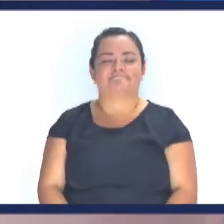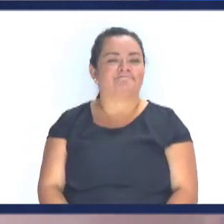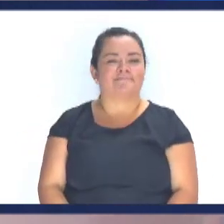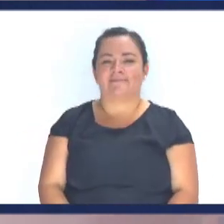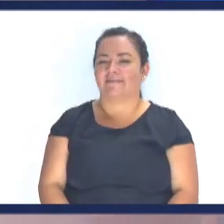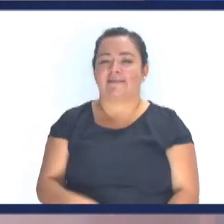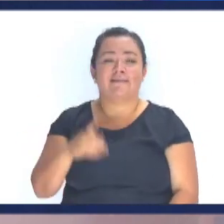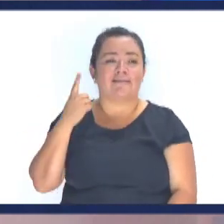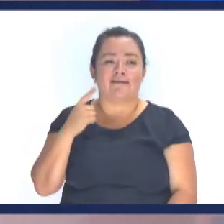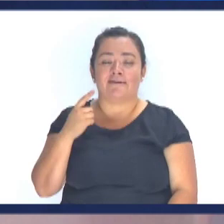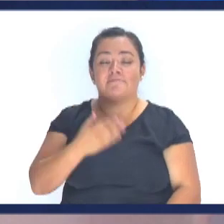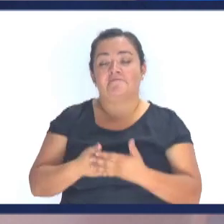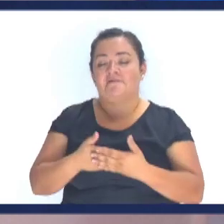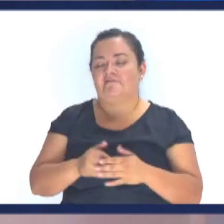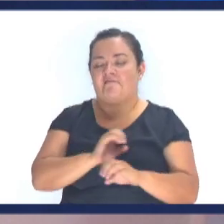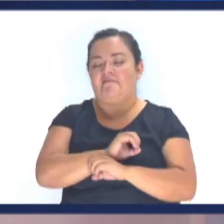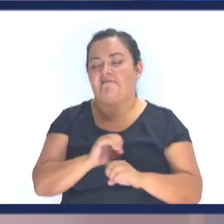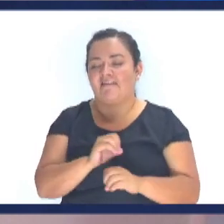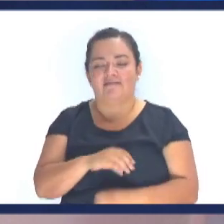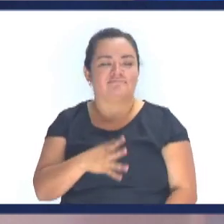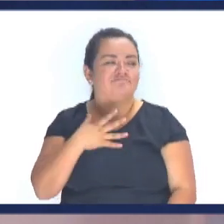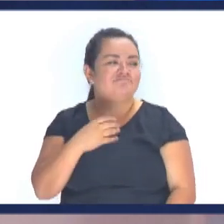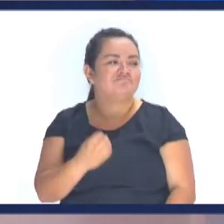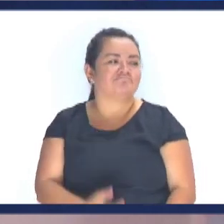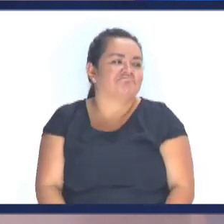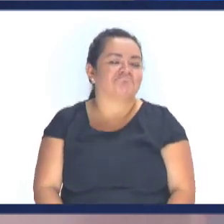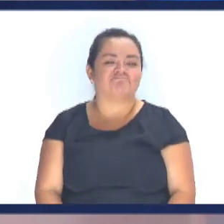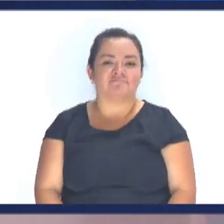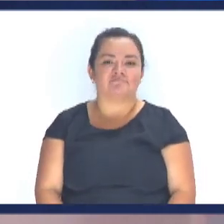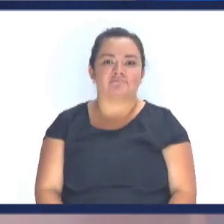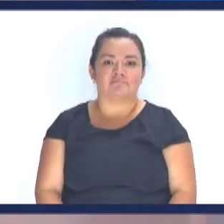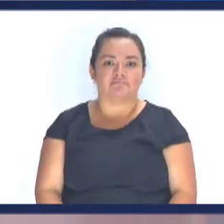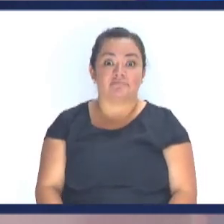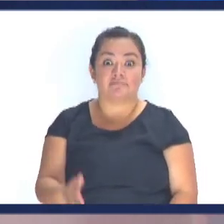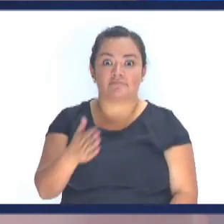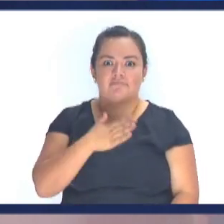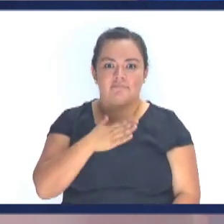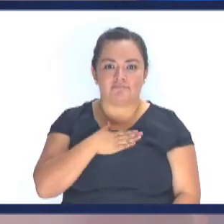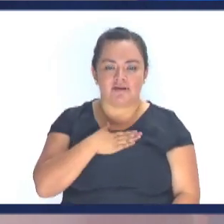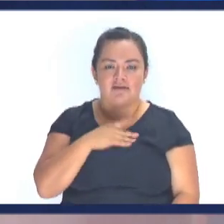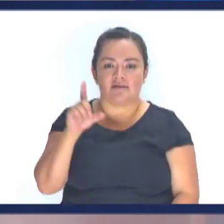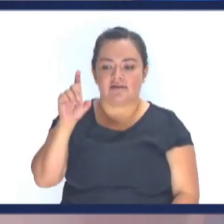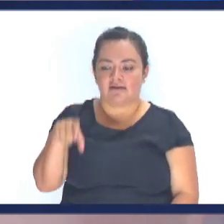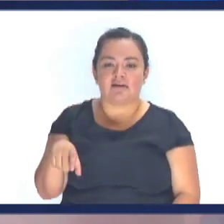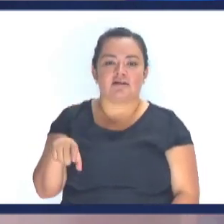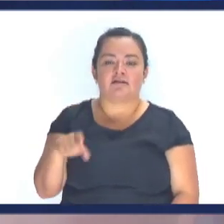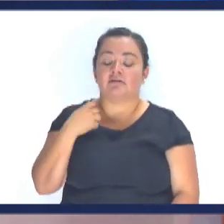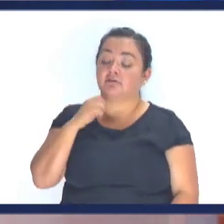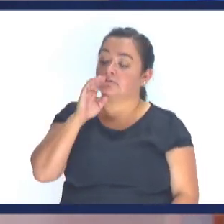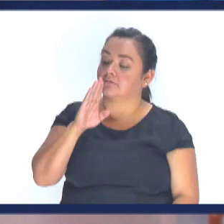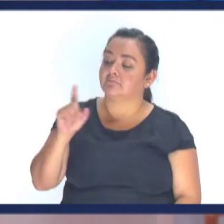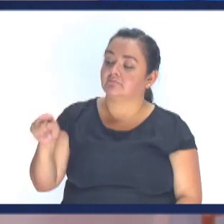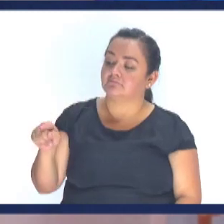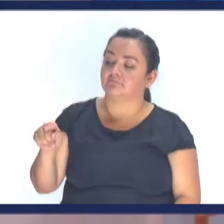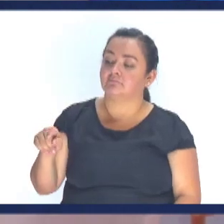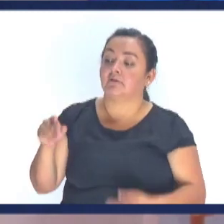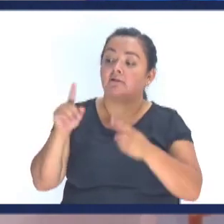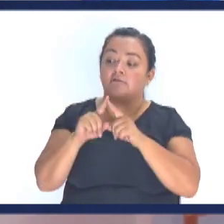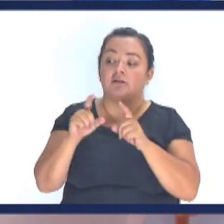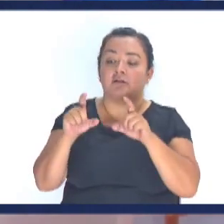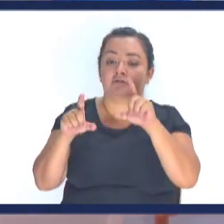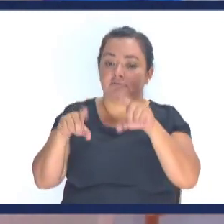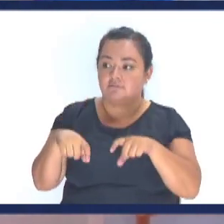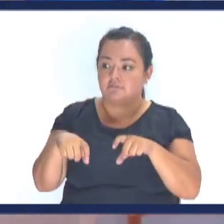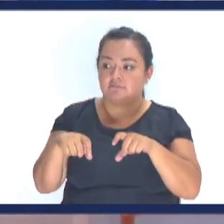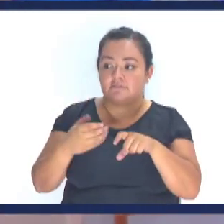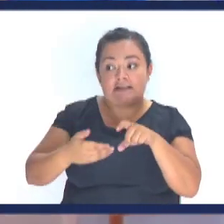Nunca le dio Por nada Y aparte de eso De mi tarjeta De crédito Le dije Te voy